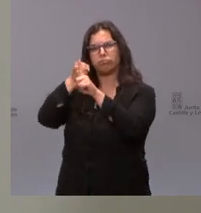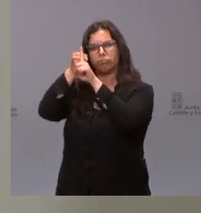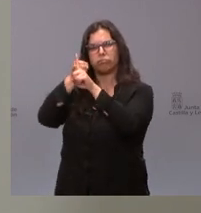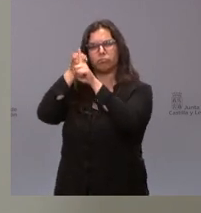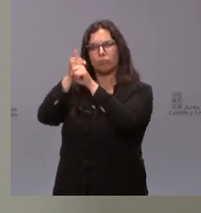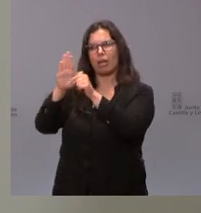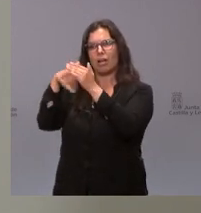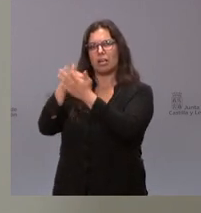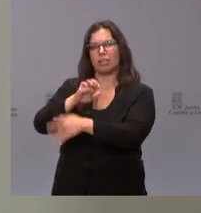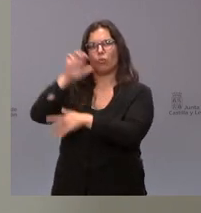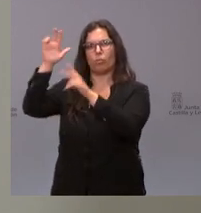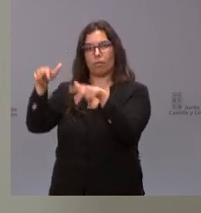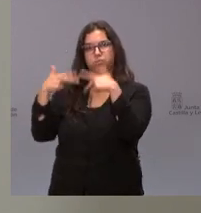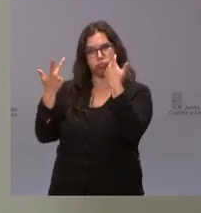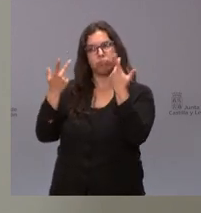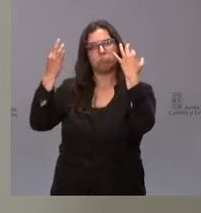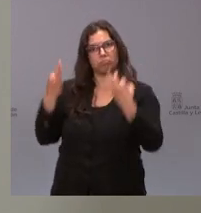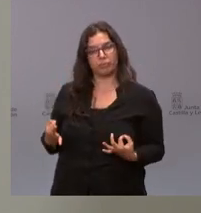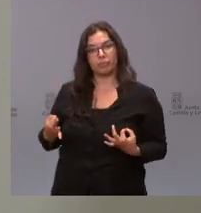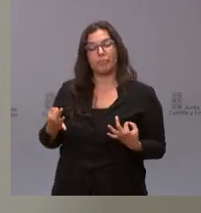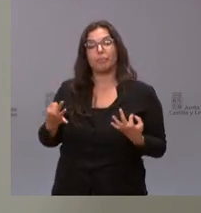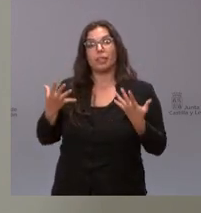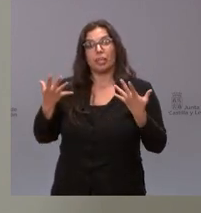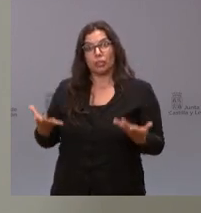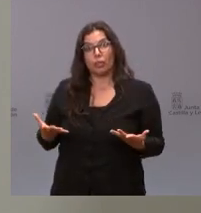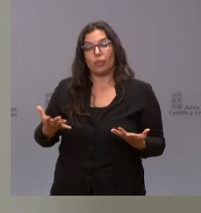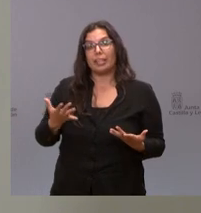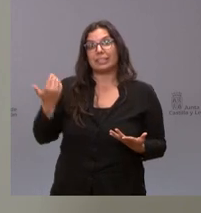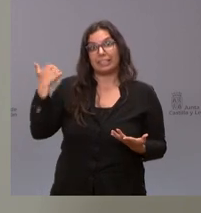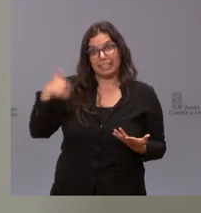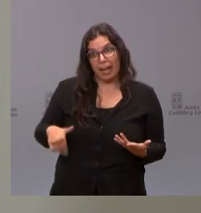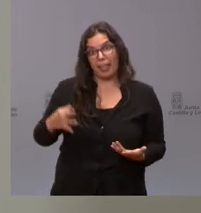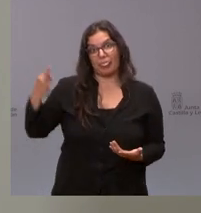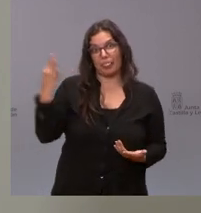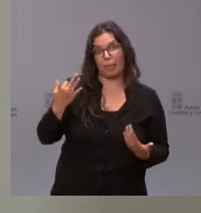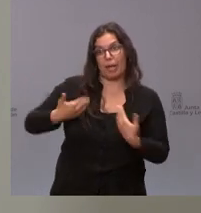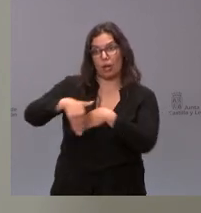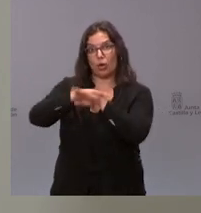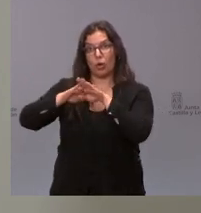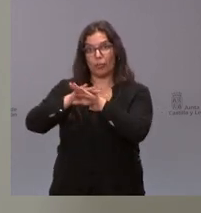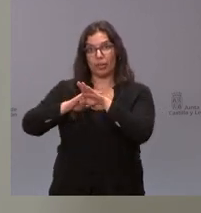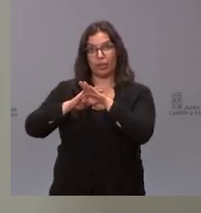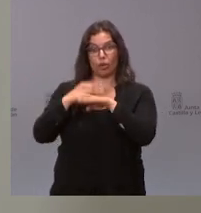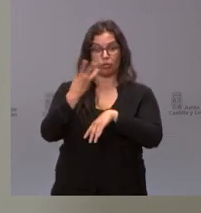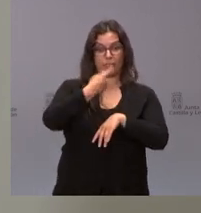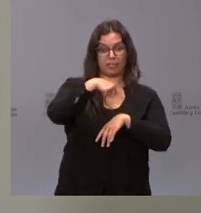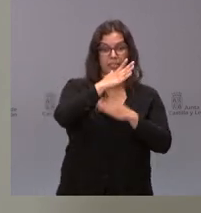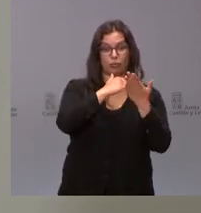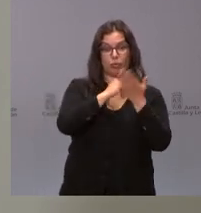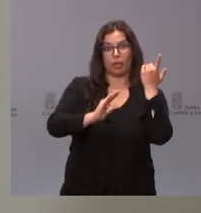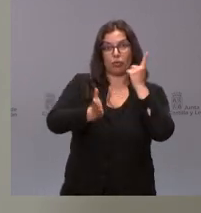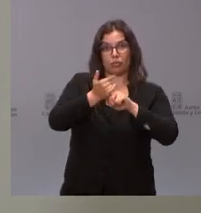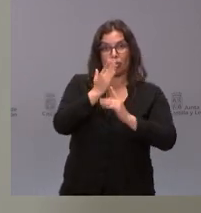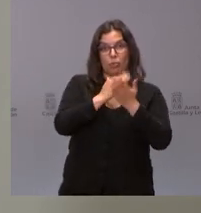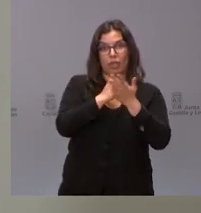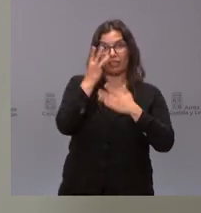Europa nos ha hecho caso y por tanto sería ya hora de que el Gobierno esto que hemos conseguido los tres presidentes autonómicos las tres